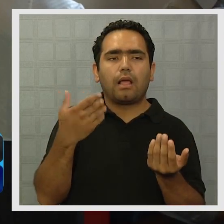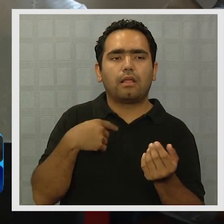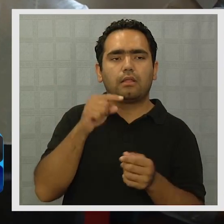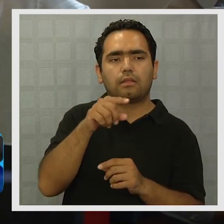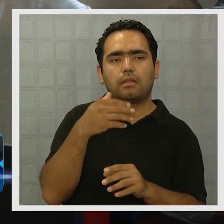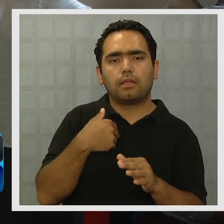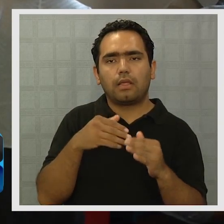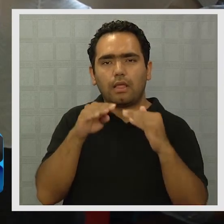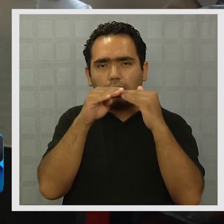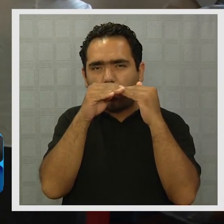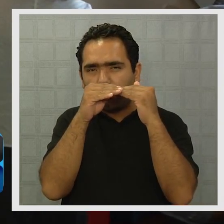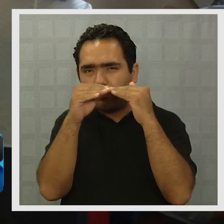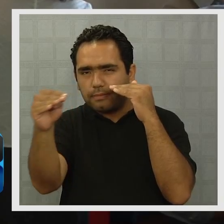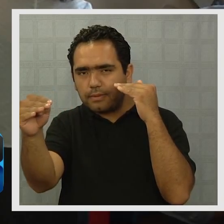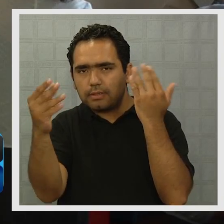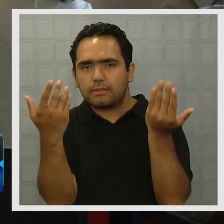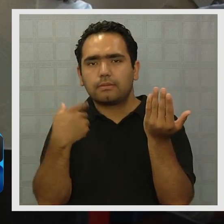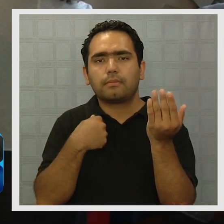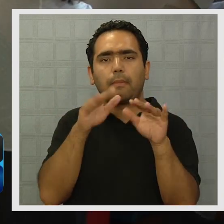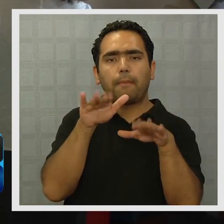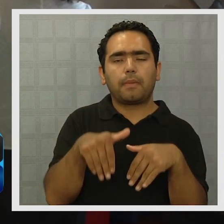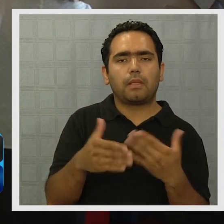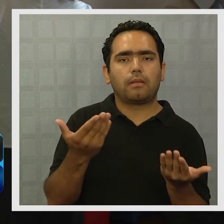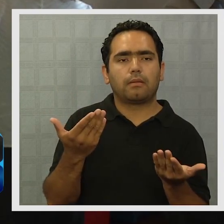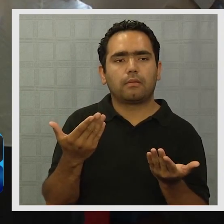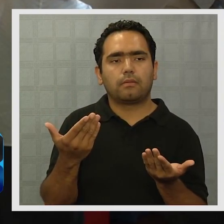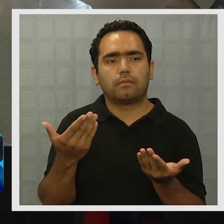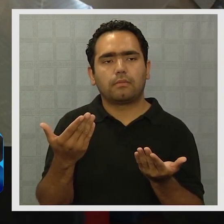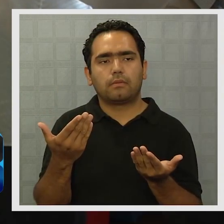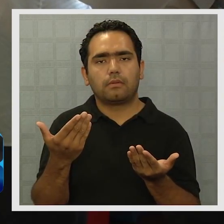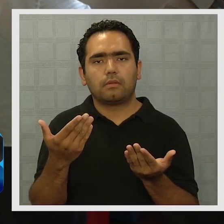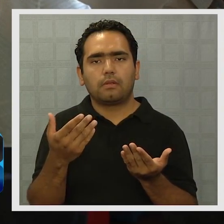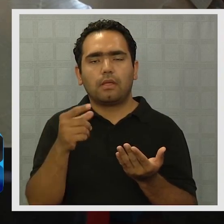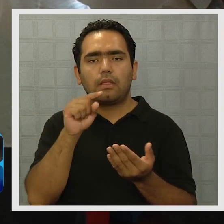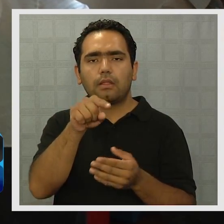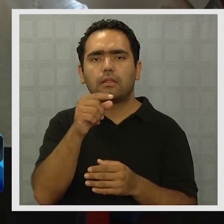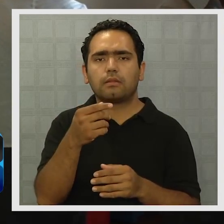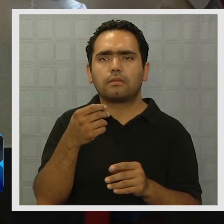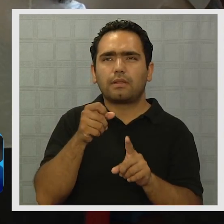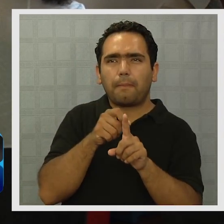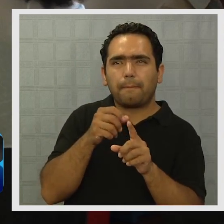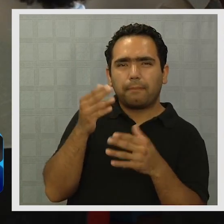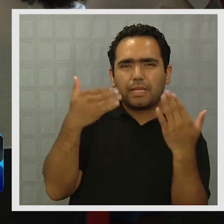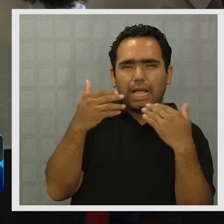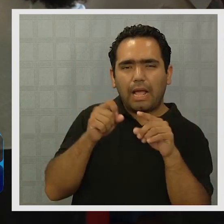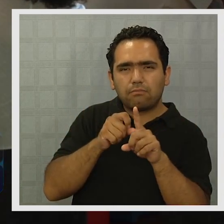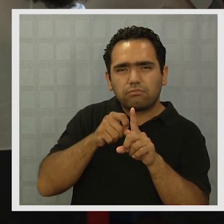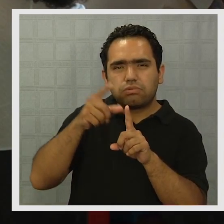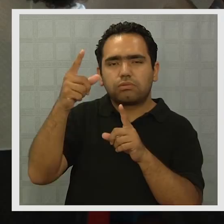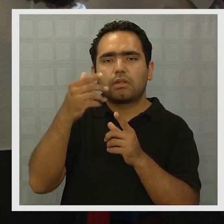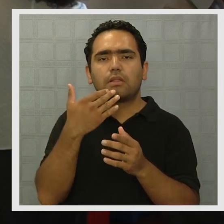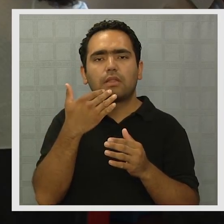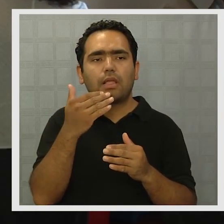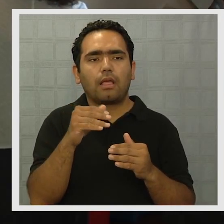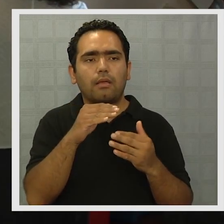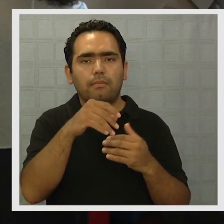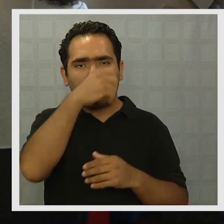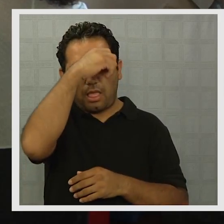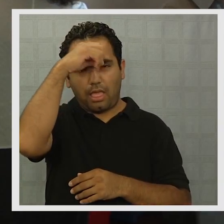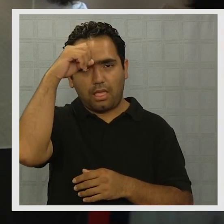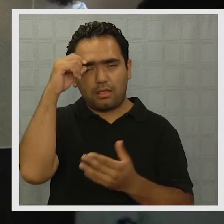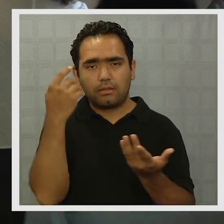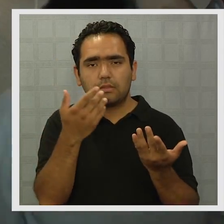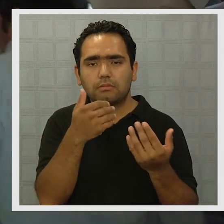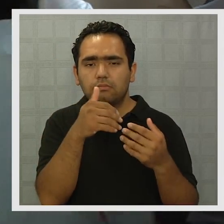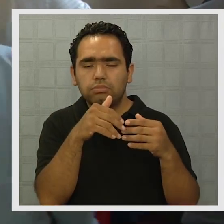precipitaciones seguirían un patrón similar a lo que ha tenido hasta ahora. Lo lógico es que si se incrementan las temperaturas también se